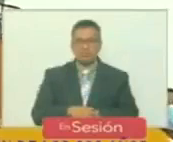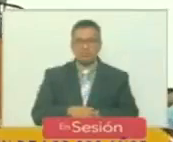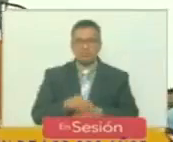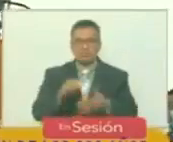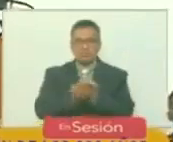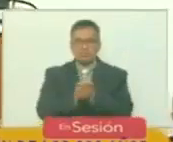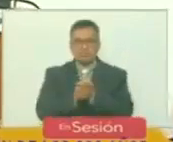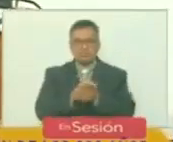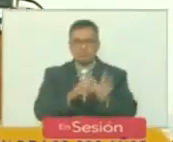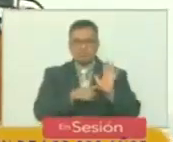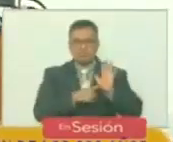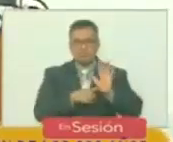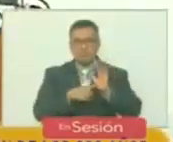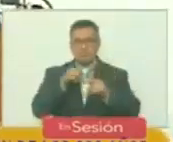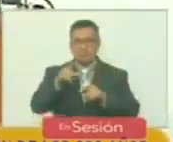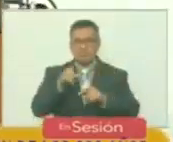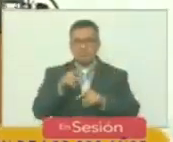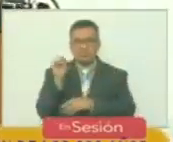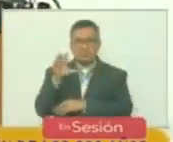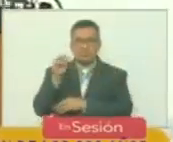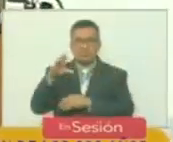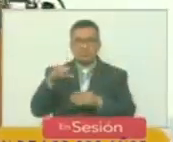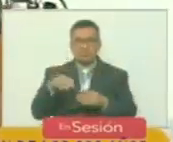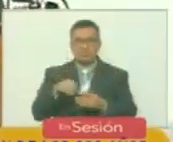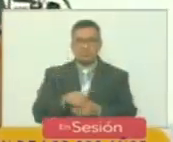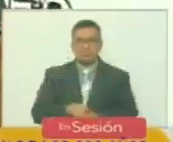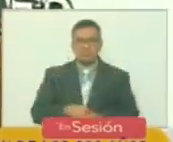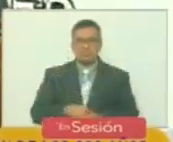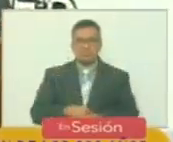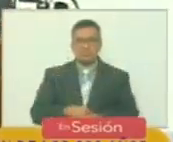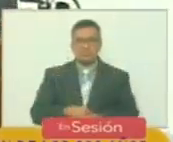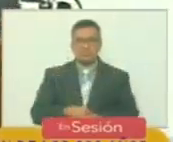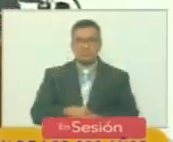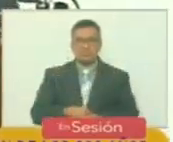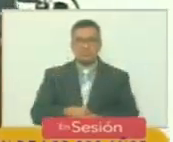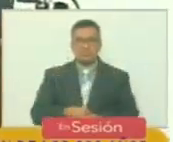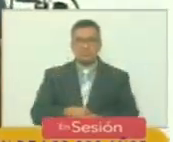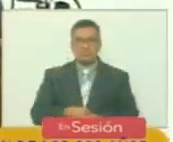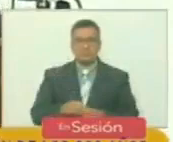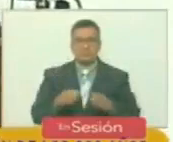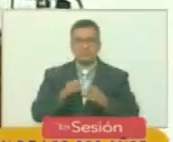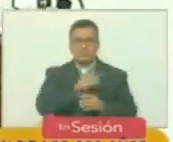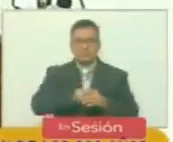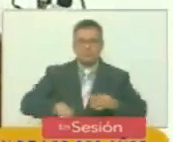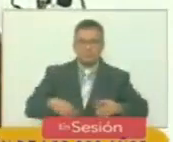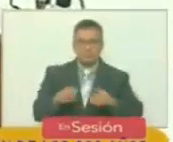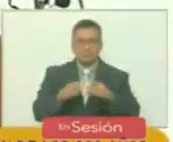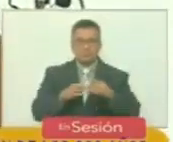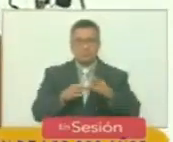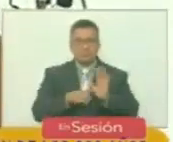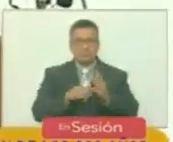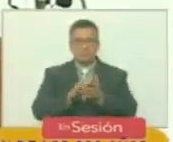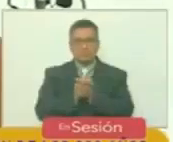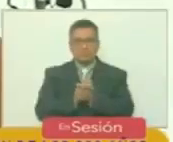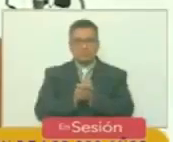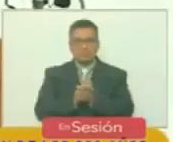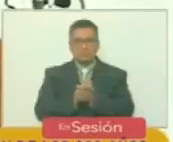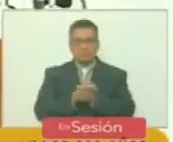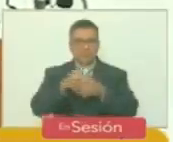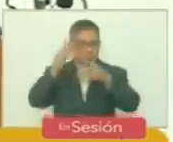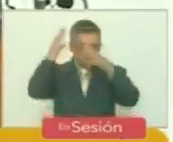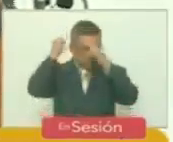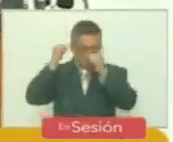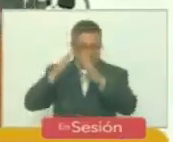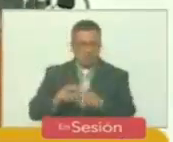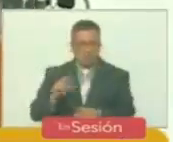parlamentarios presidente vicepresidenta queridísimo embajador de la